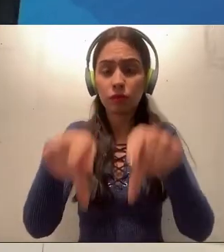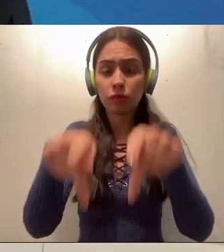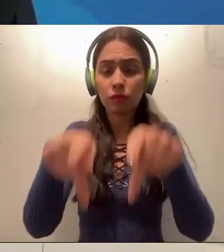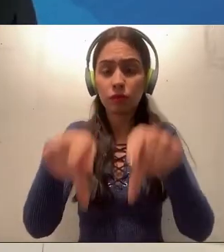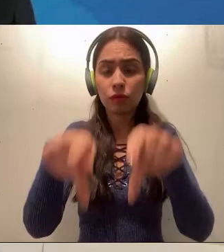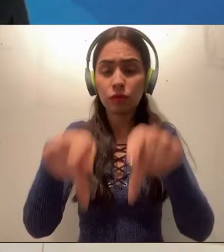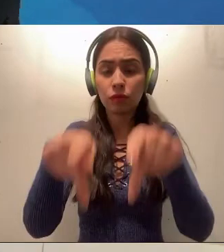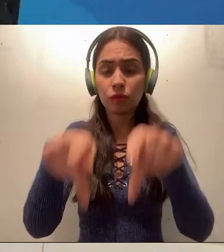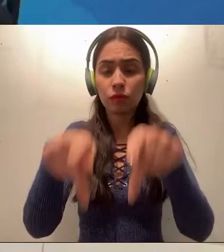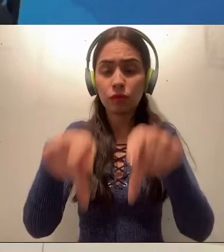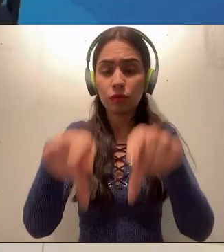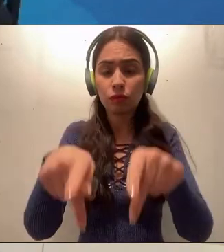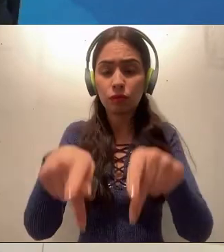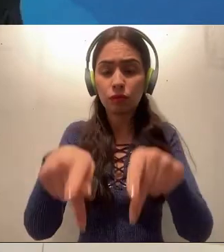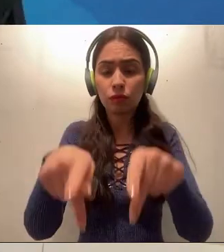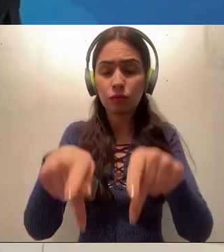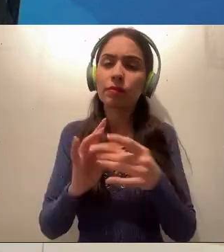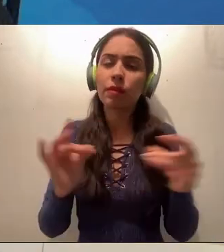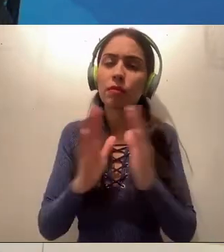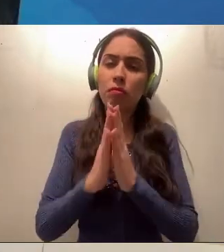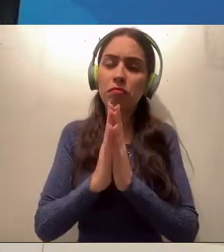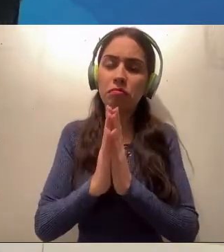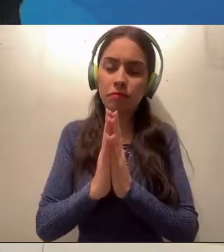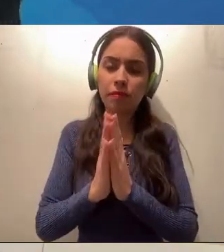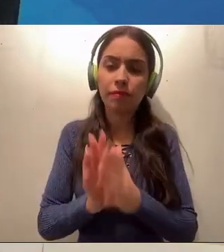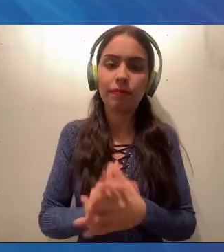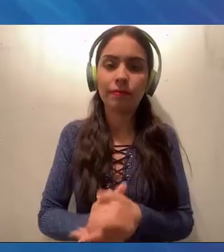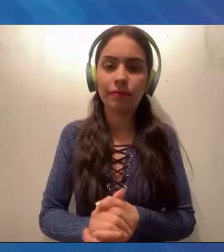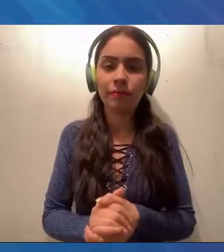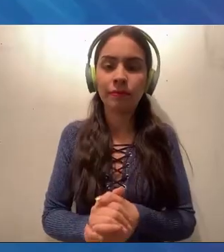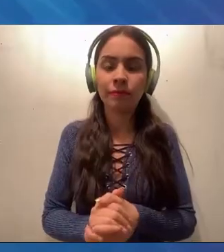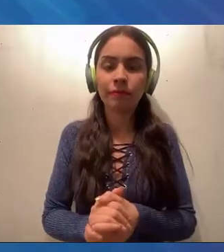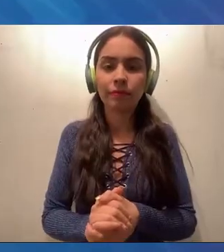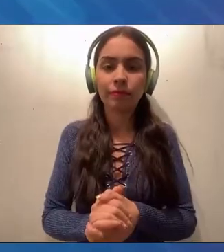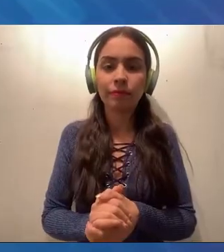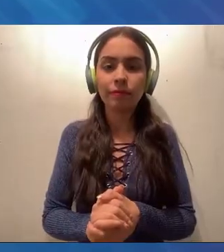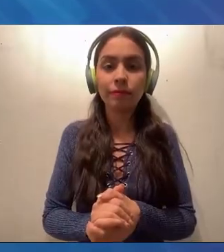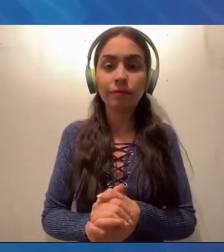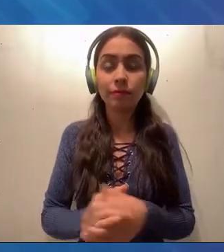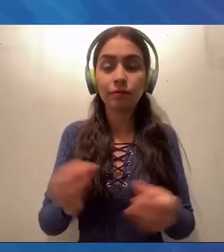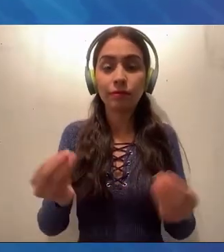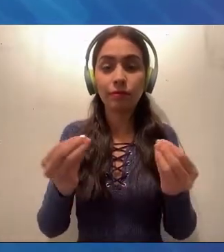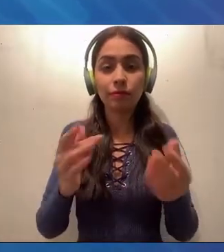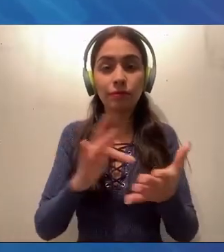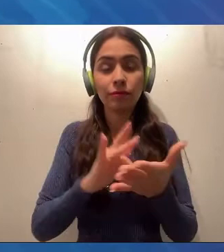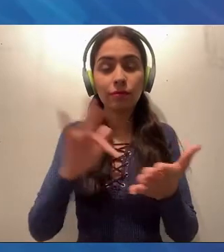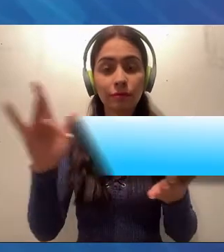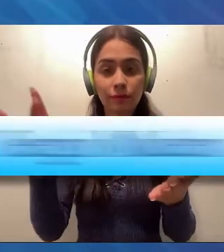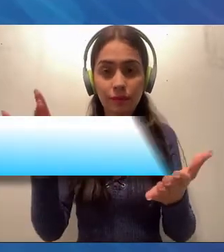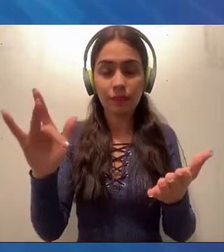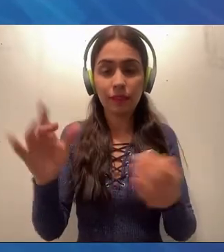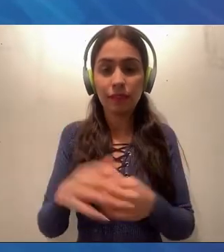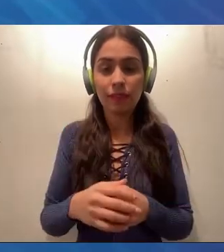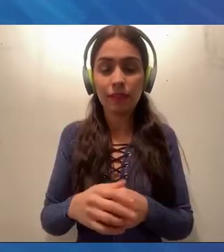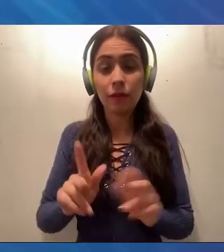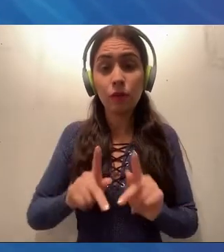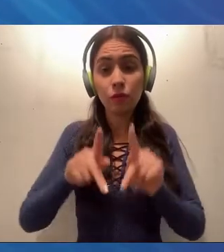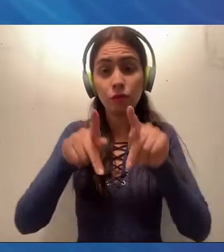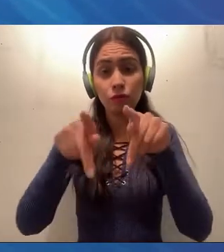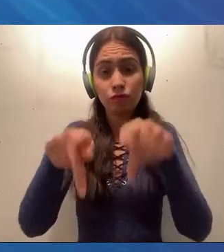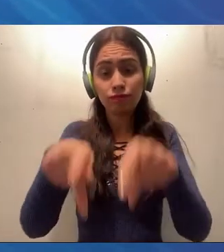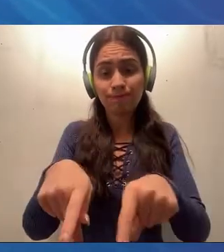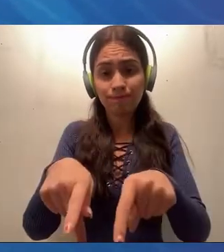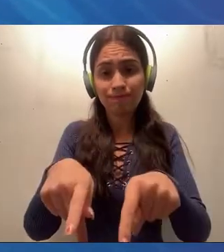ahora sí, desde el Quboleque. Muy bien, muy bien. Muchas gracias, Iván. Los puentes fronterizos son una infraestructura